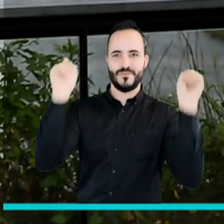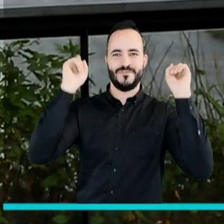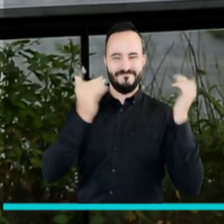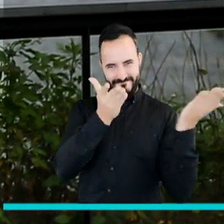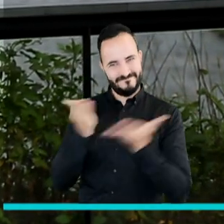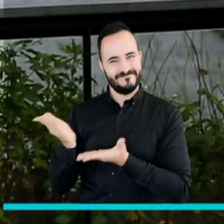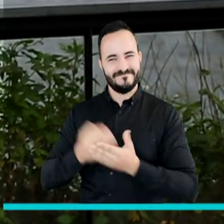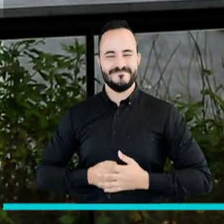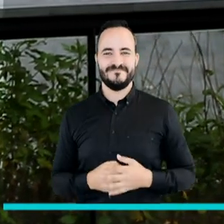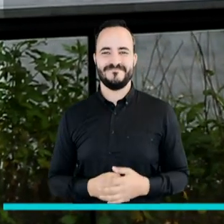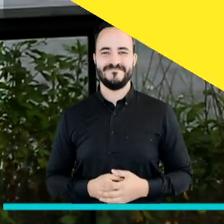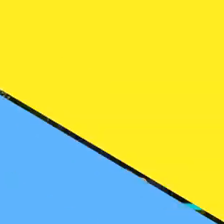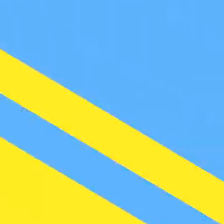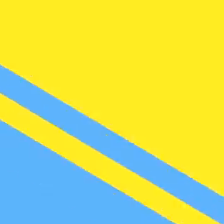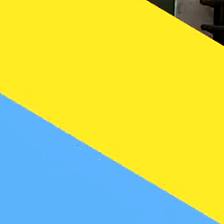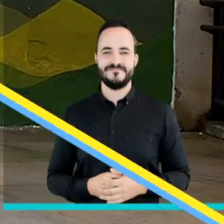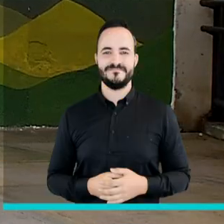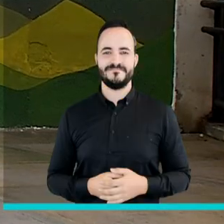Bienvenidos.